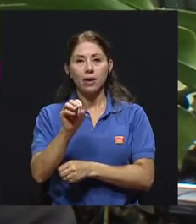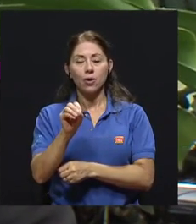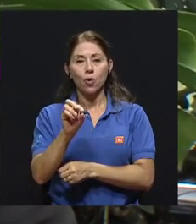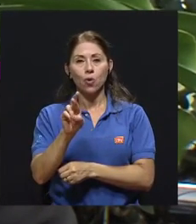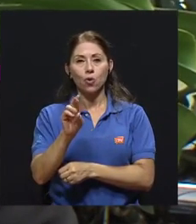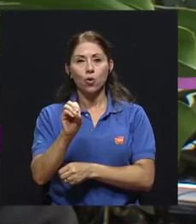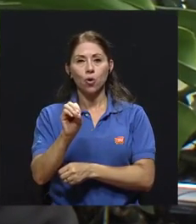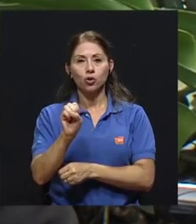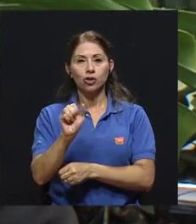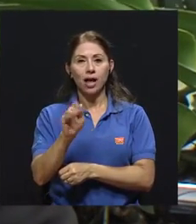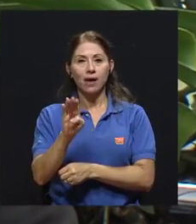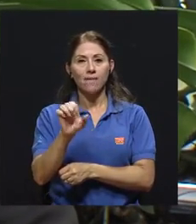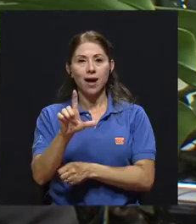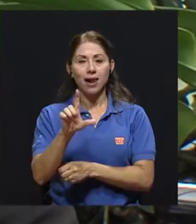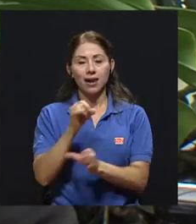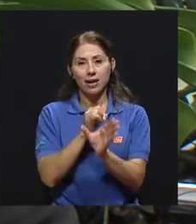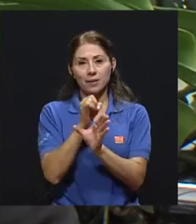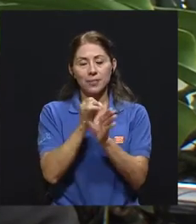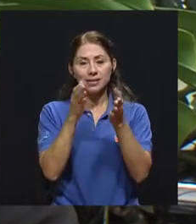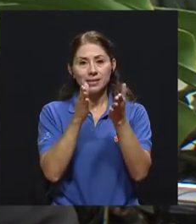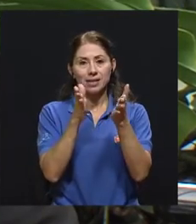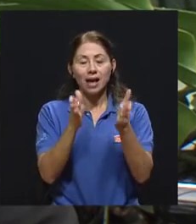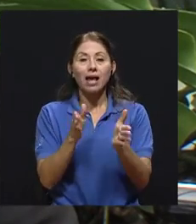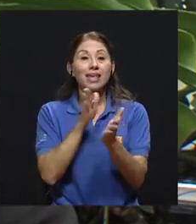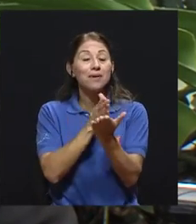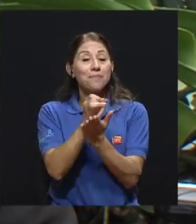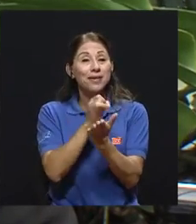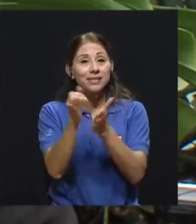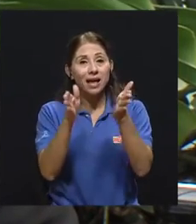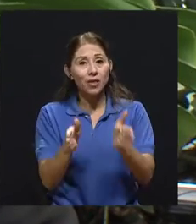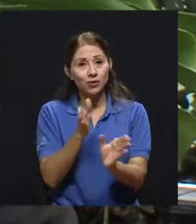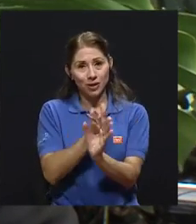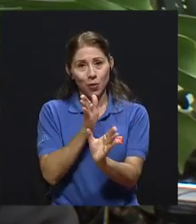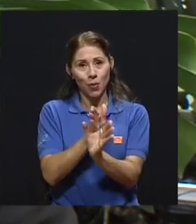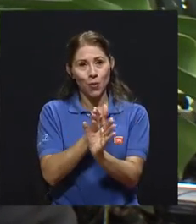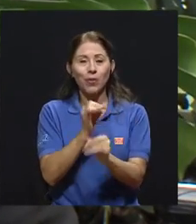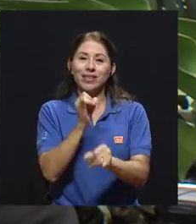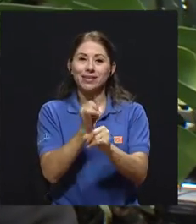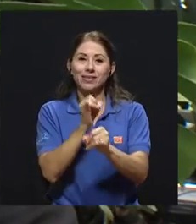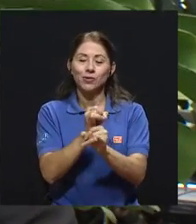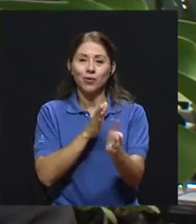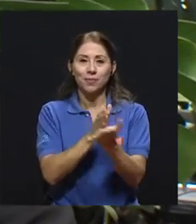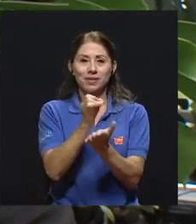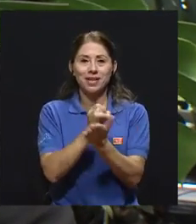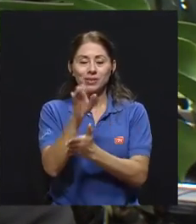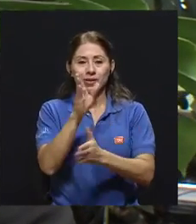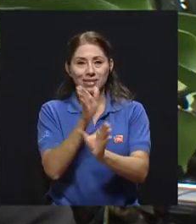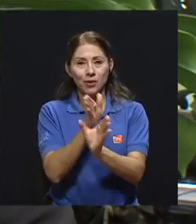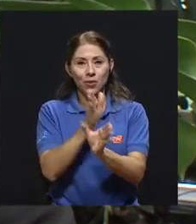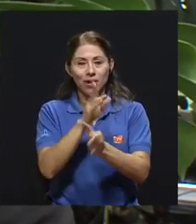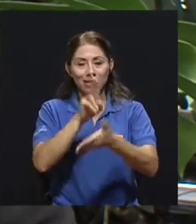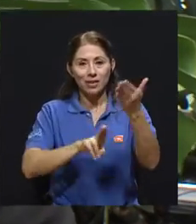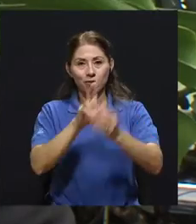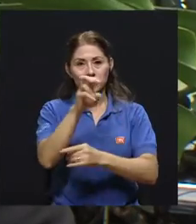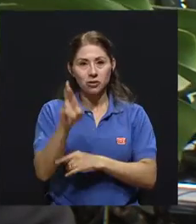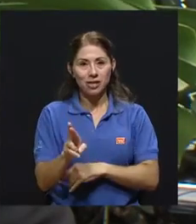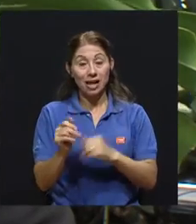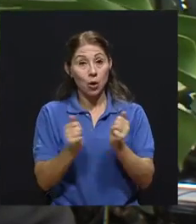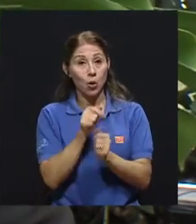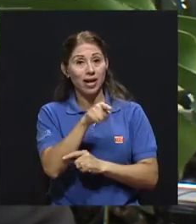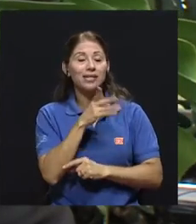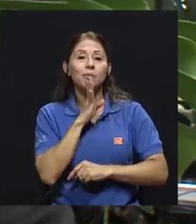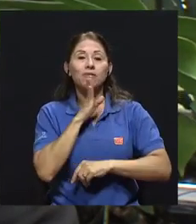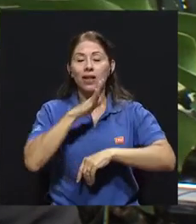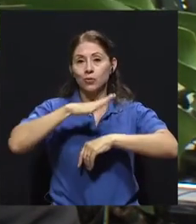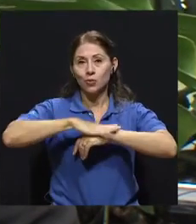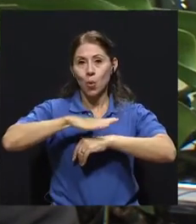investigador, psicólogo del Instituto de Investigaciones Psicológicas de la Universidad de Costa Rica, con quien estamos conversando acerca